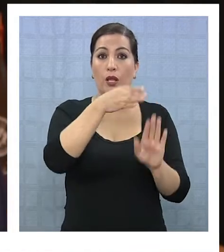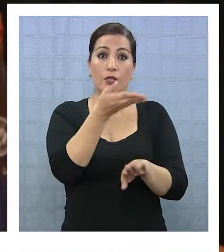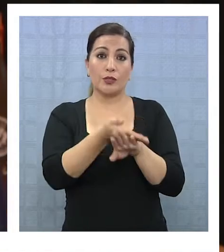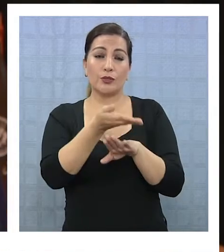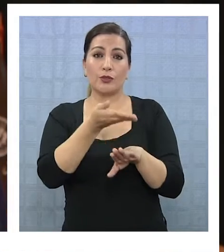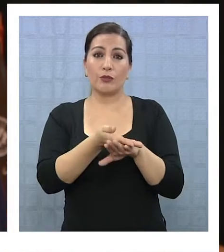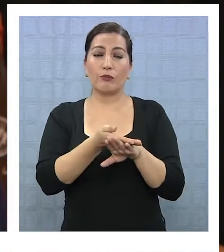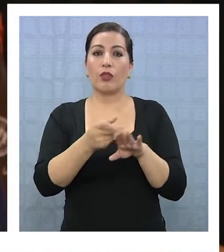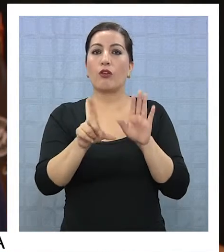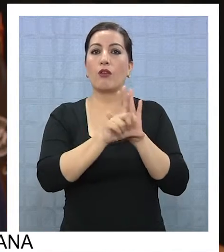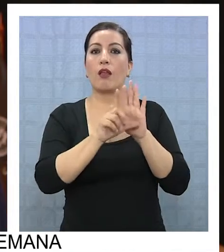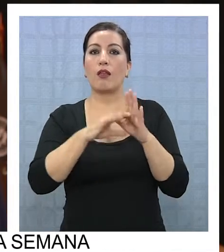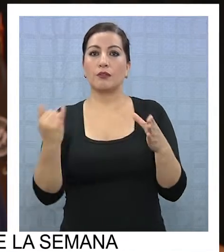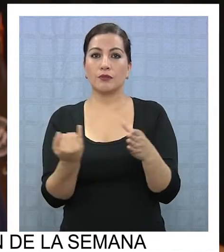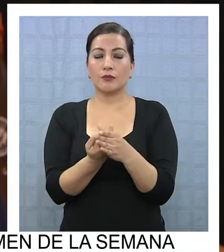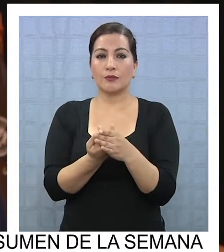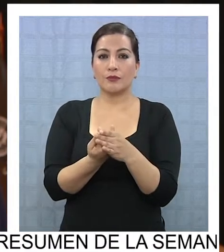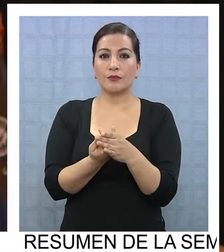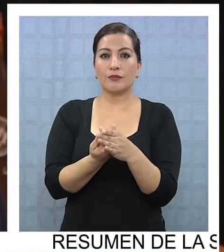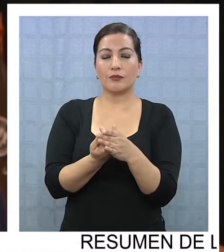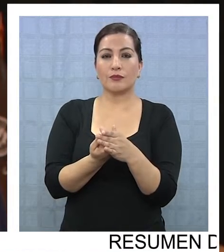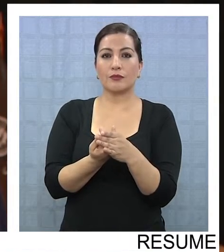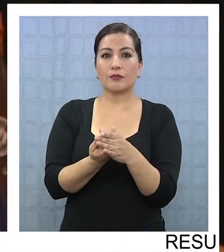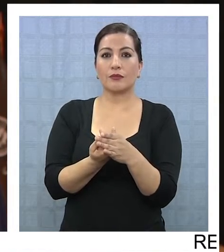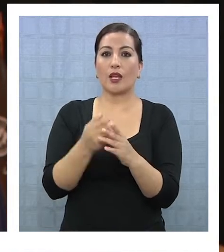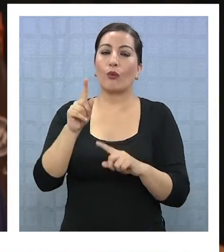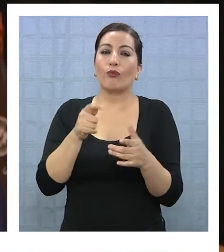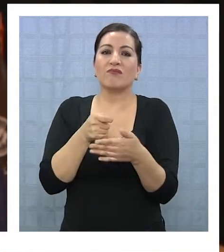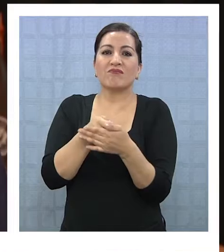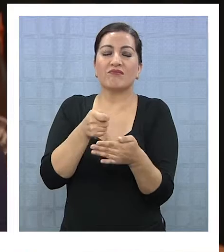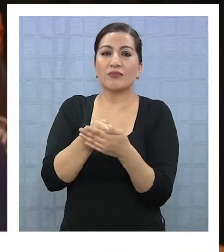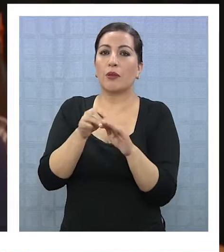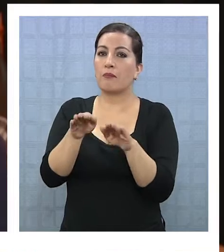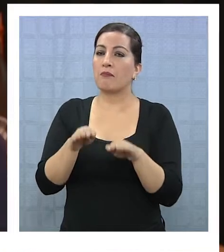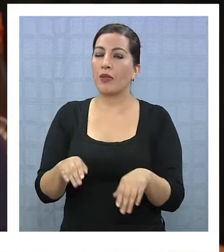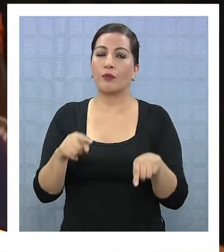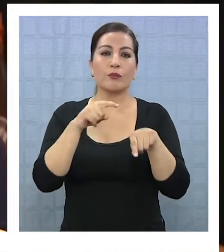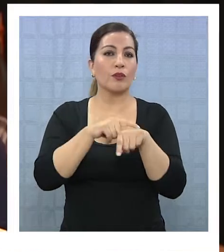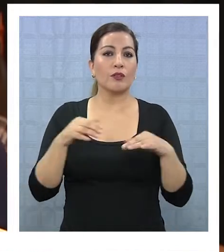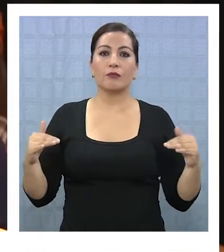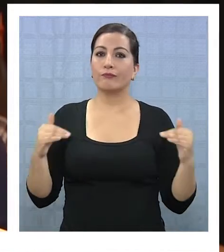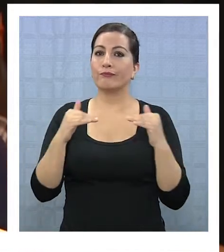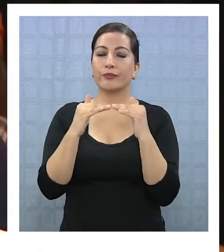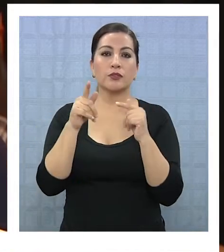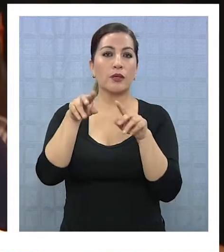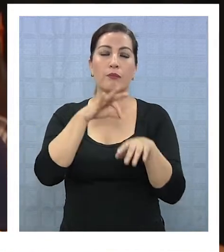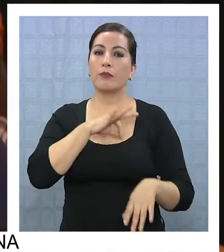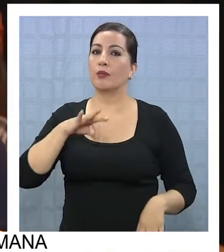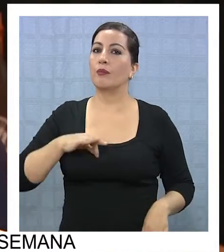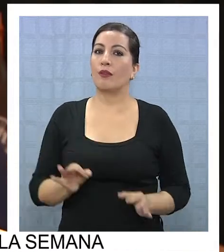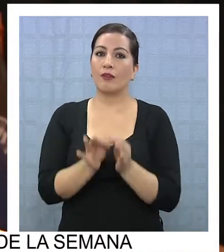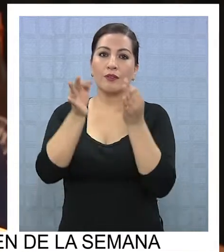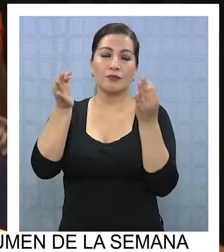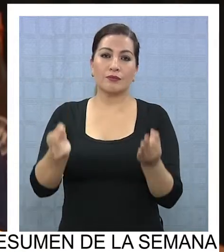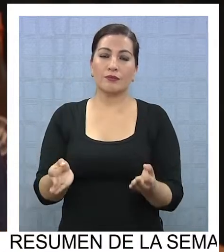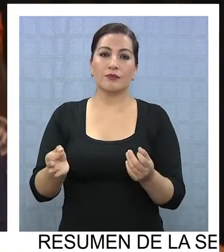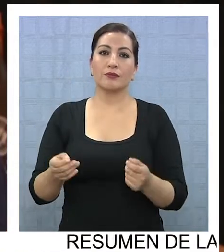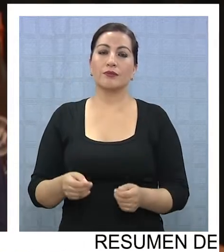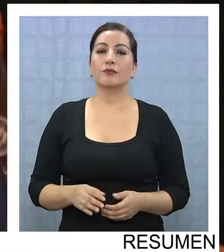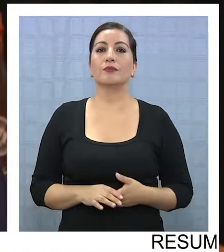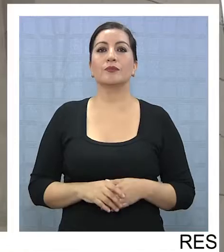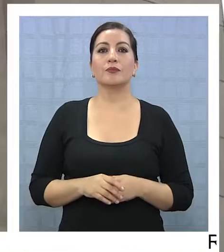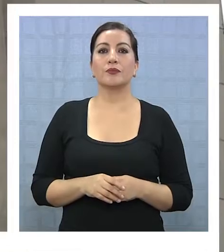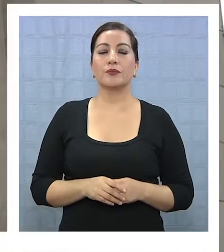relacionadas con la ley de inclusión y las exigencias al mismo tiempo de parte del mismo Ministerio de Educación que es quien las